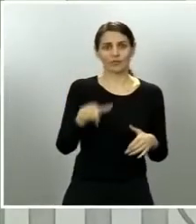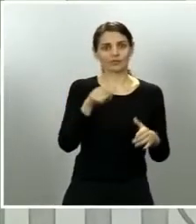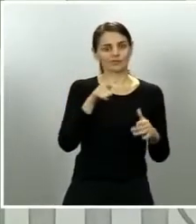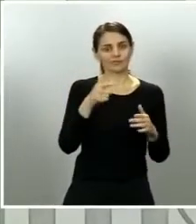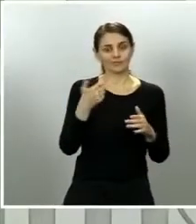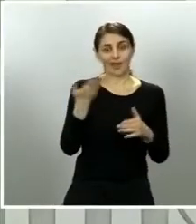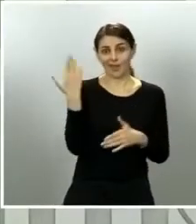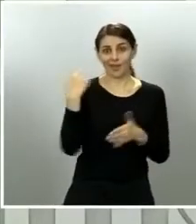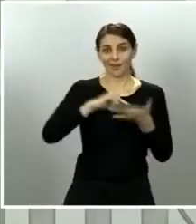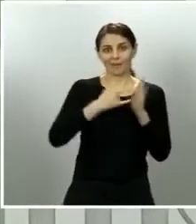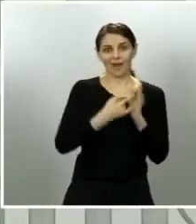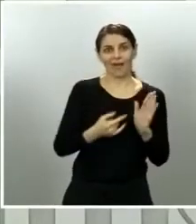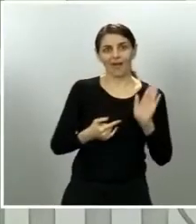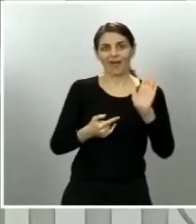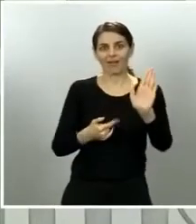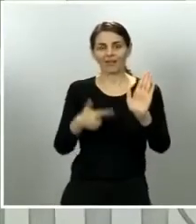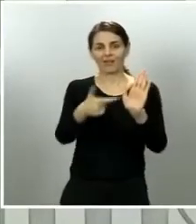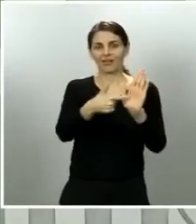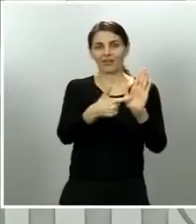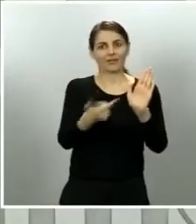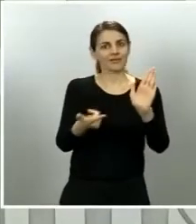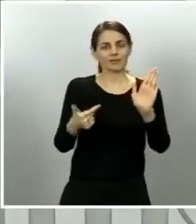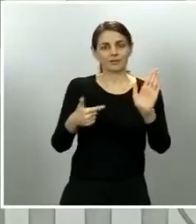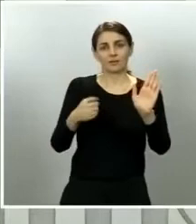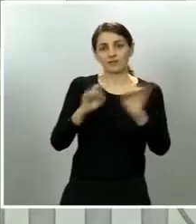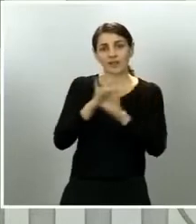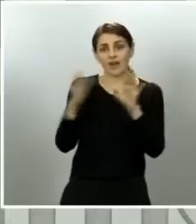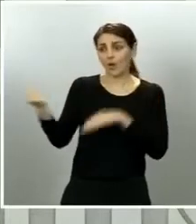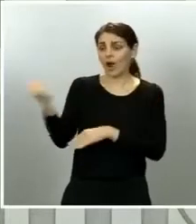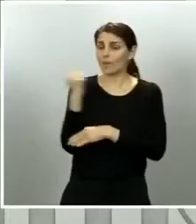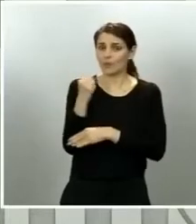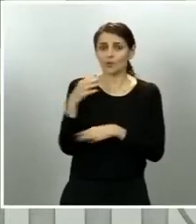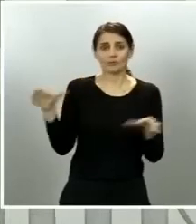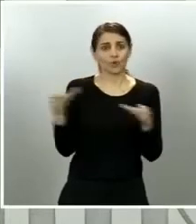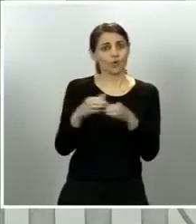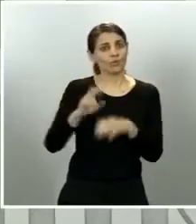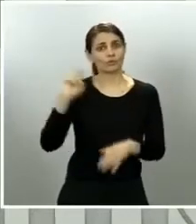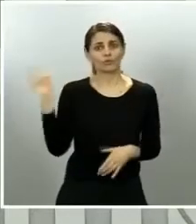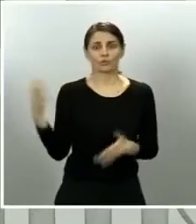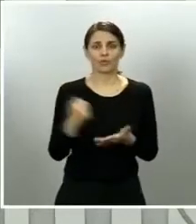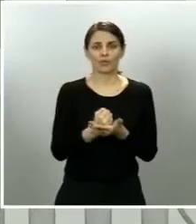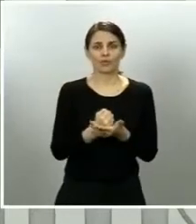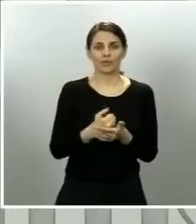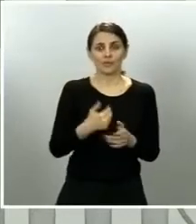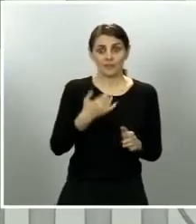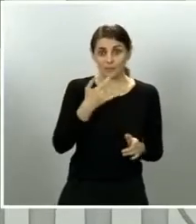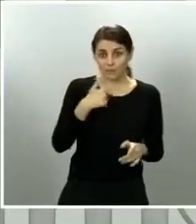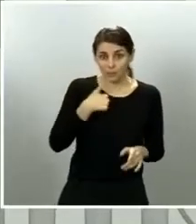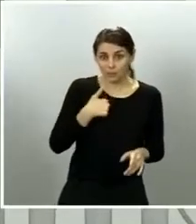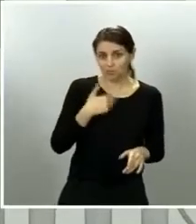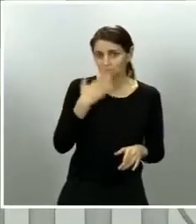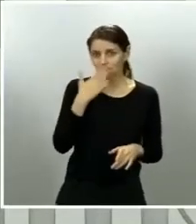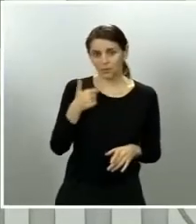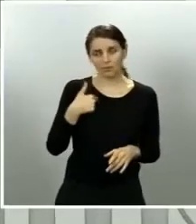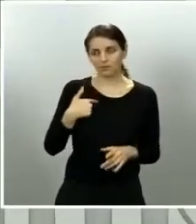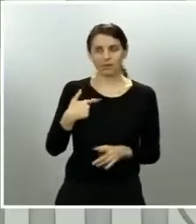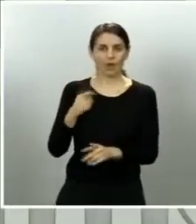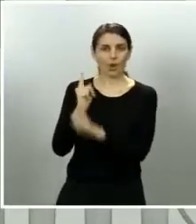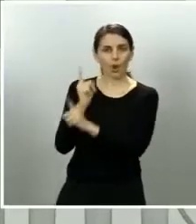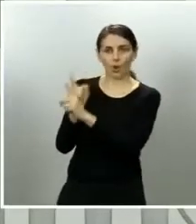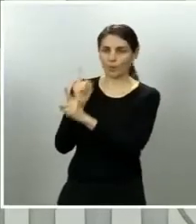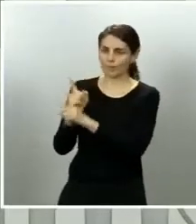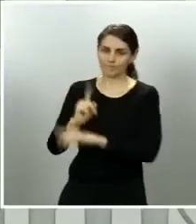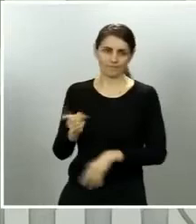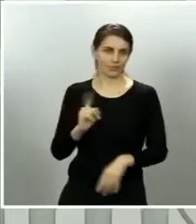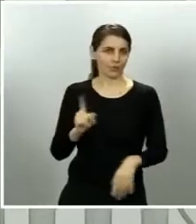de mí ningún tipo de reproche a nadie en este sentido espere de mí toda la actitud de la que sea capaz para construir esa unidad a la